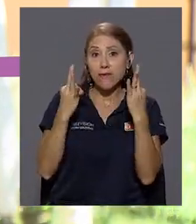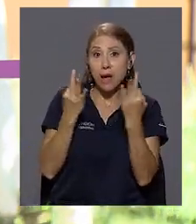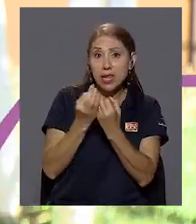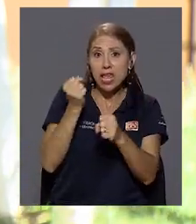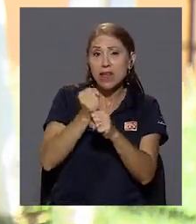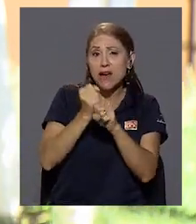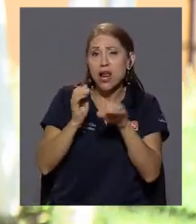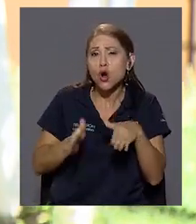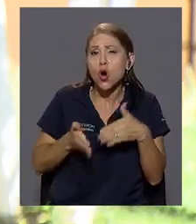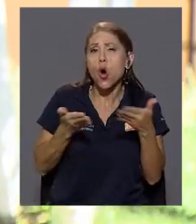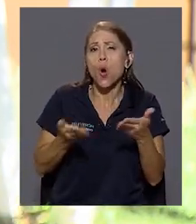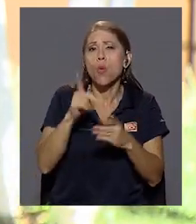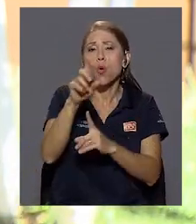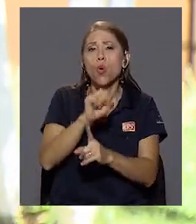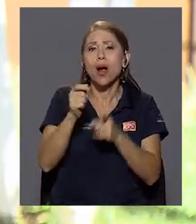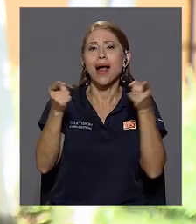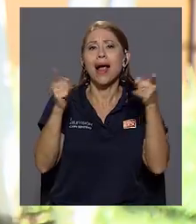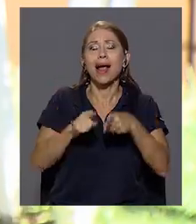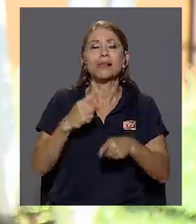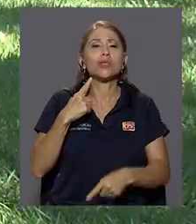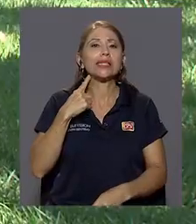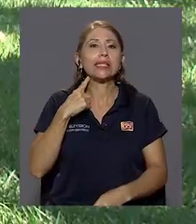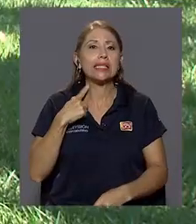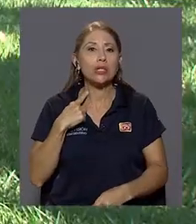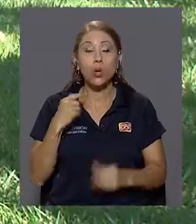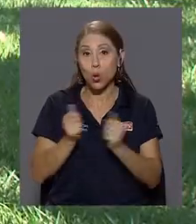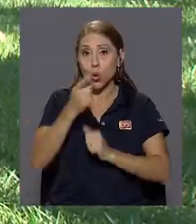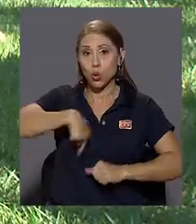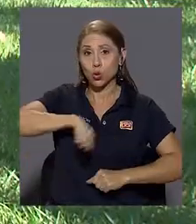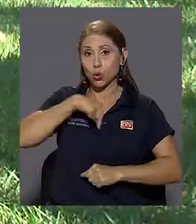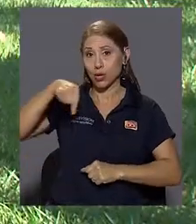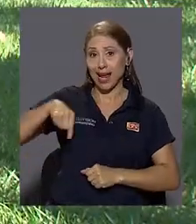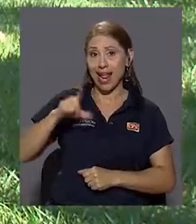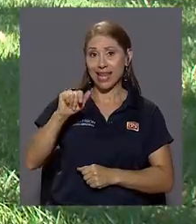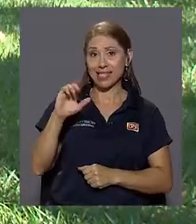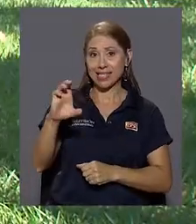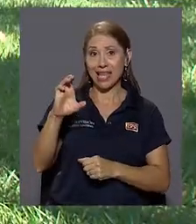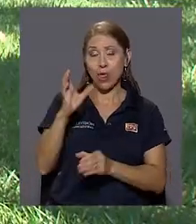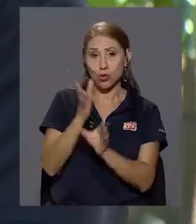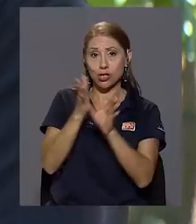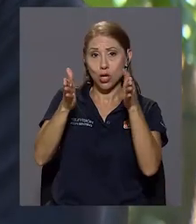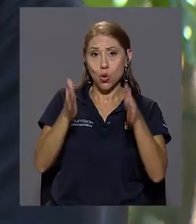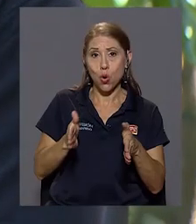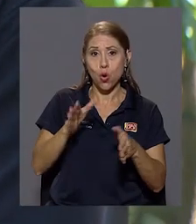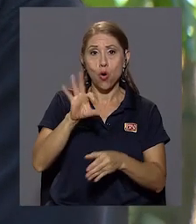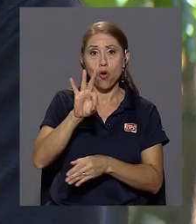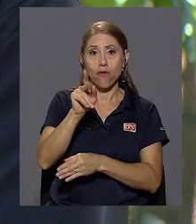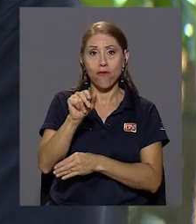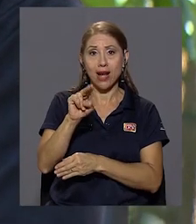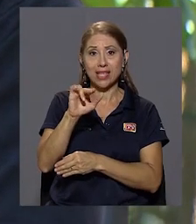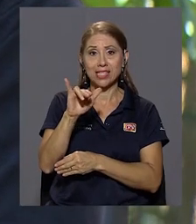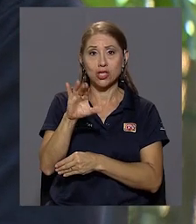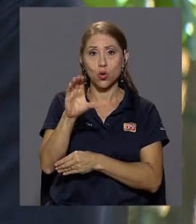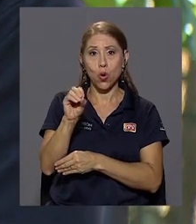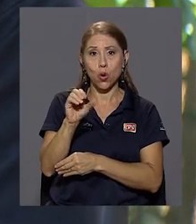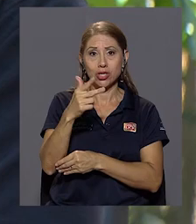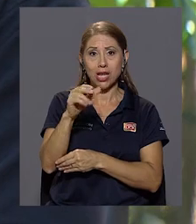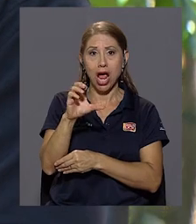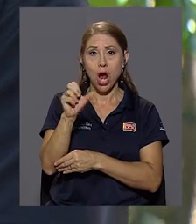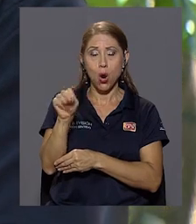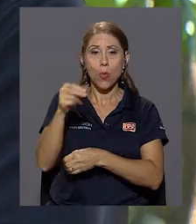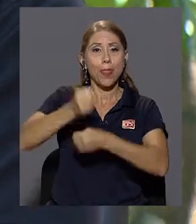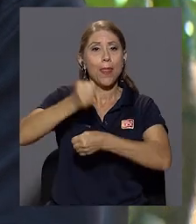trabajar en familia, en primera instancia, un caso de adicción. Por tal motivo está con nosotros el licenciado psicólogo Francisco Chacón,